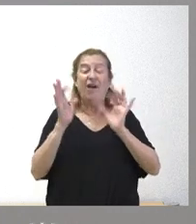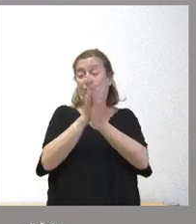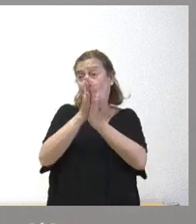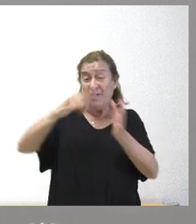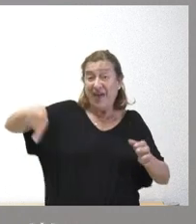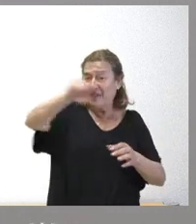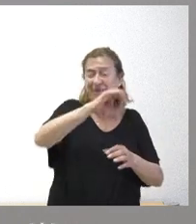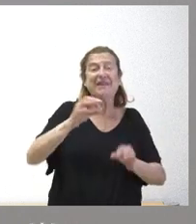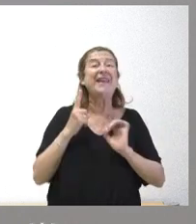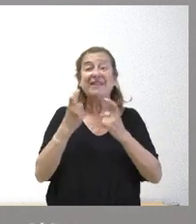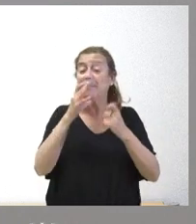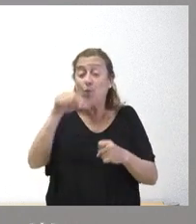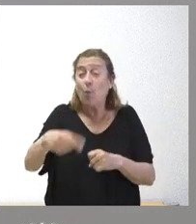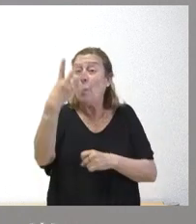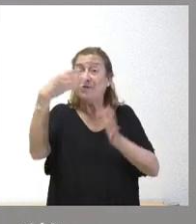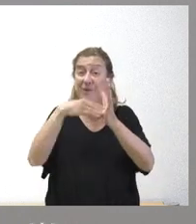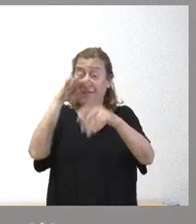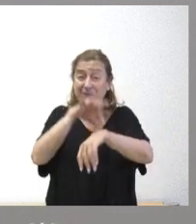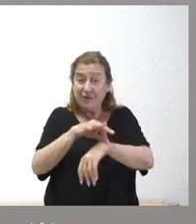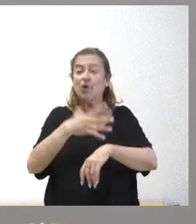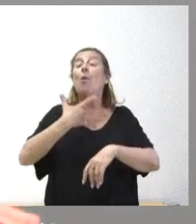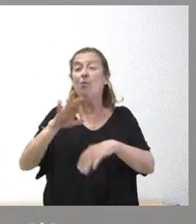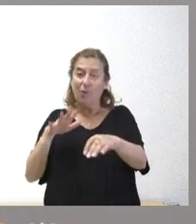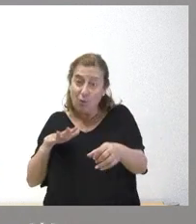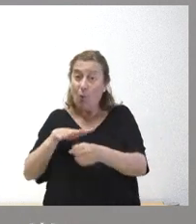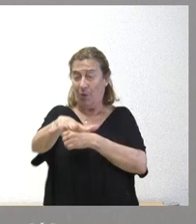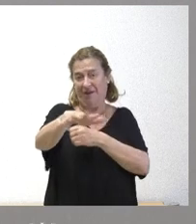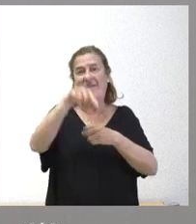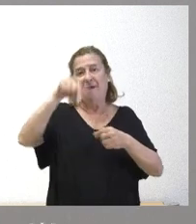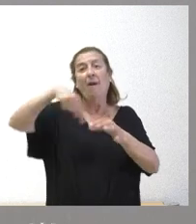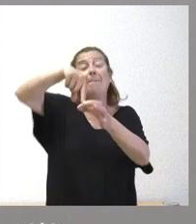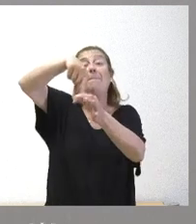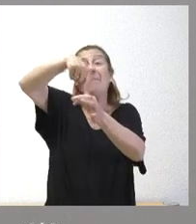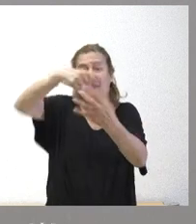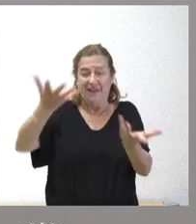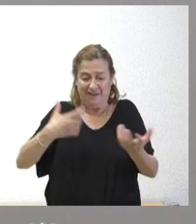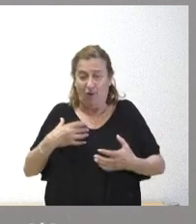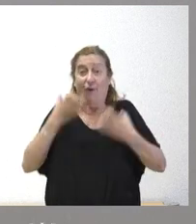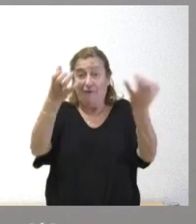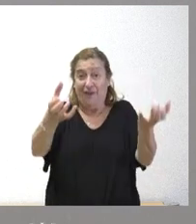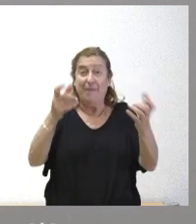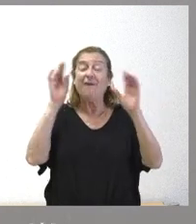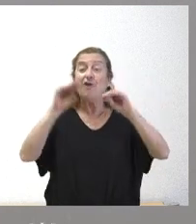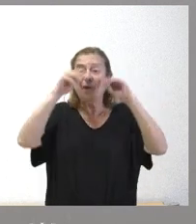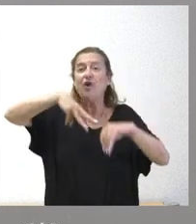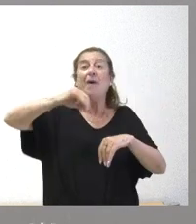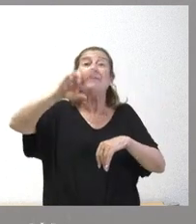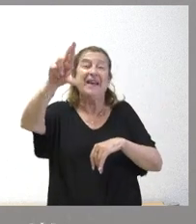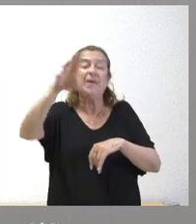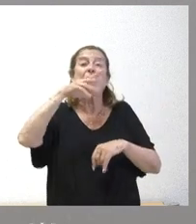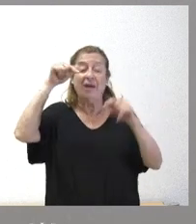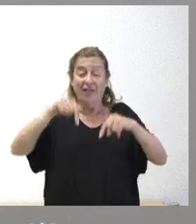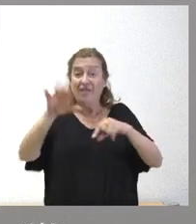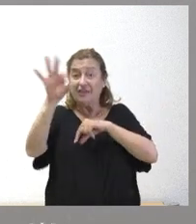por tanto estos cuatro mil médicos podrían cubrir y es una integridad estas plazas que se ofrecen de formación MIR porque esta decisión de hoy dura